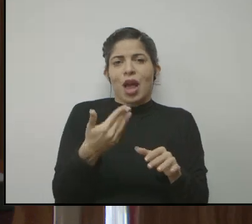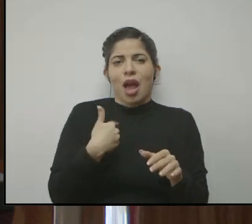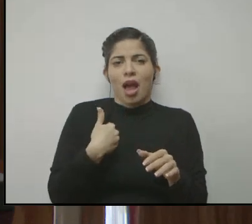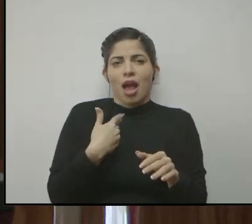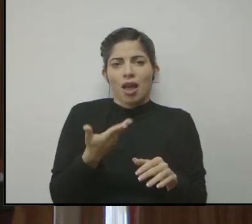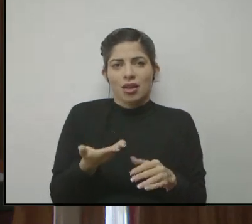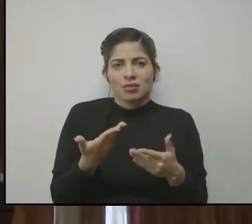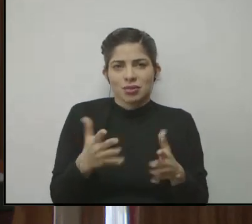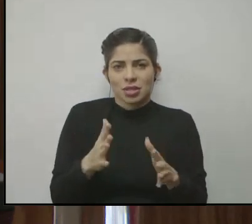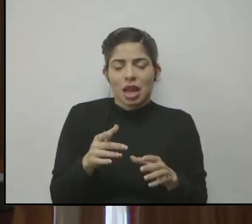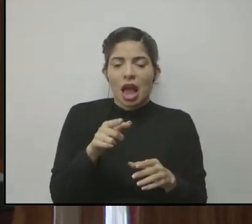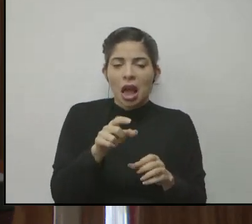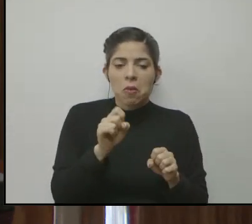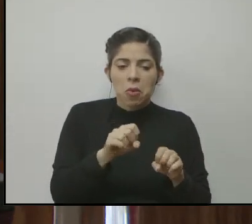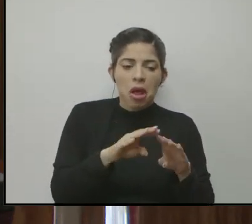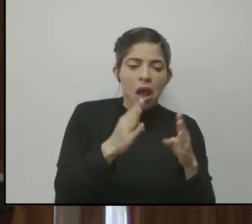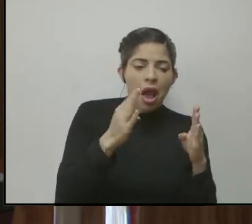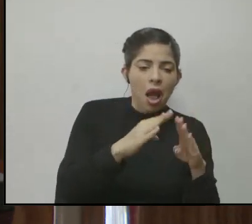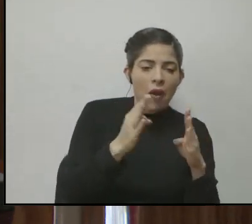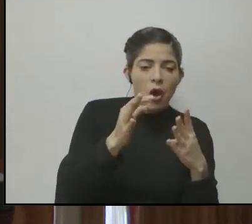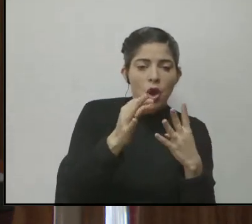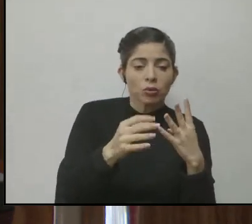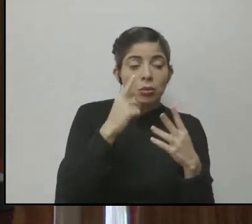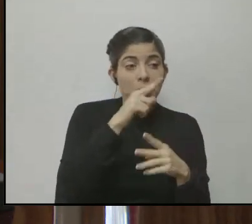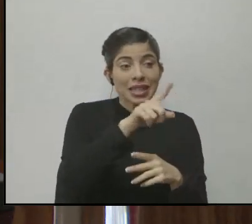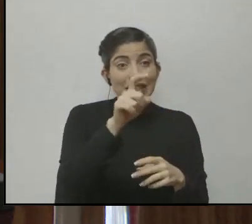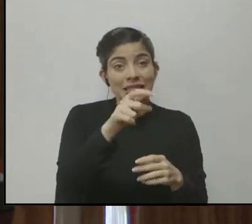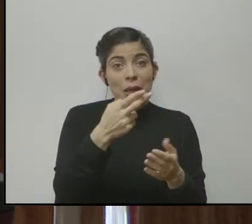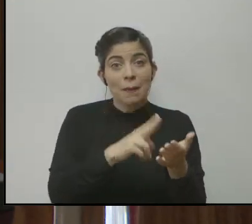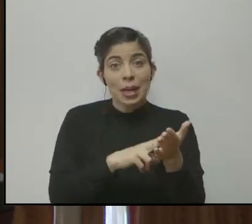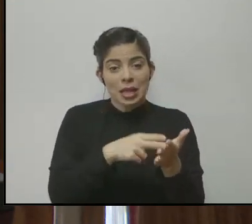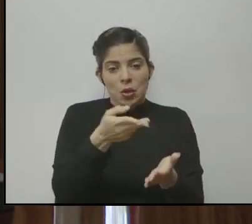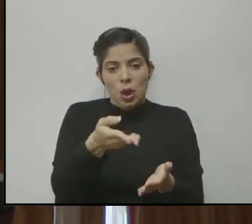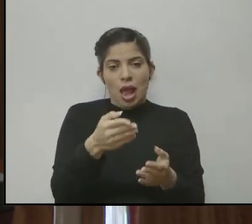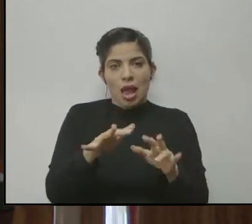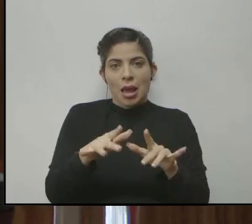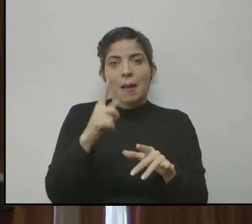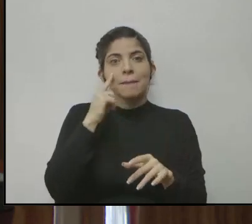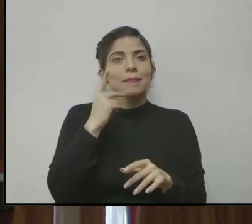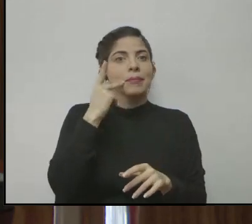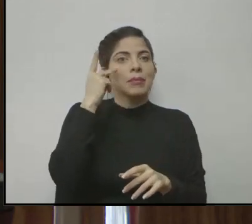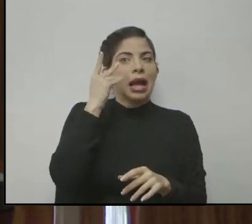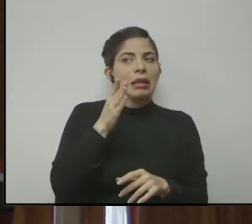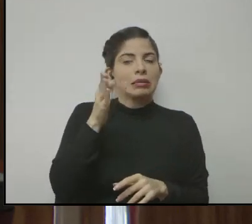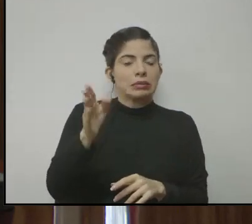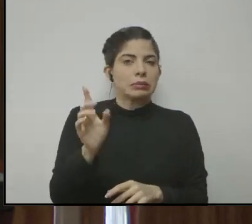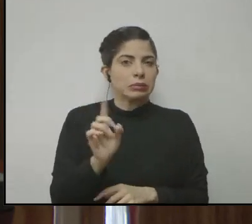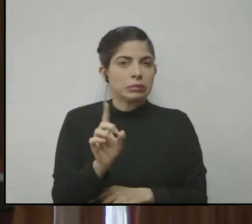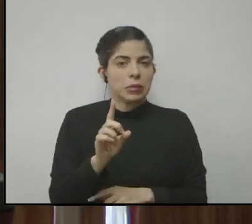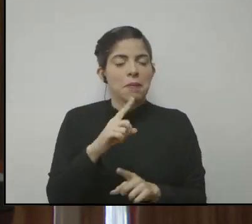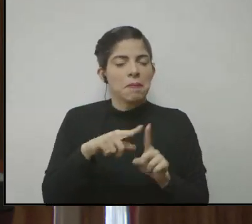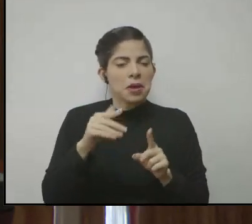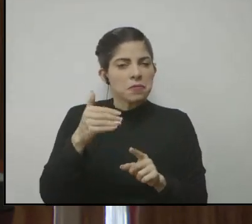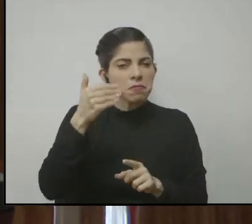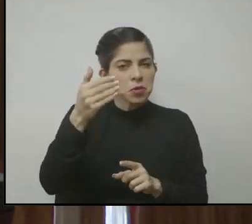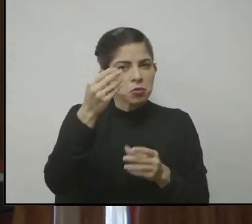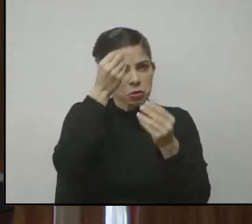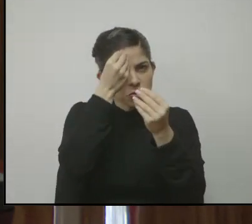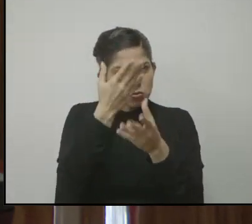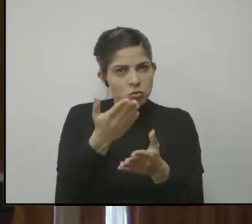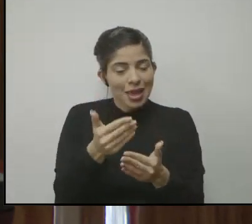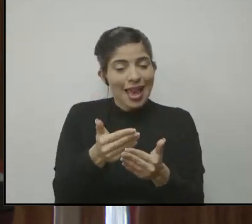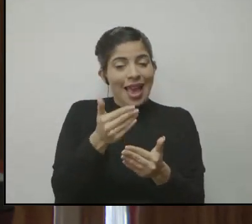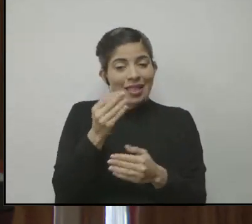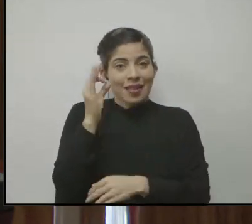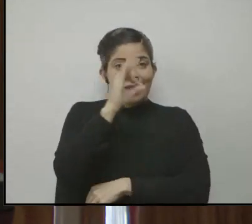diferentes formas para hacer esta matrícula para no exponer a los padres de familia, pero estaremos comunicando antes de estas